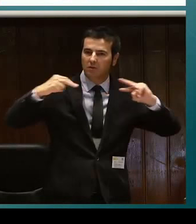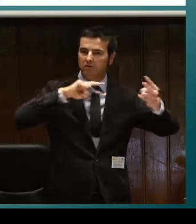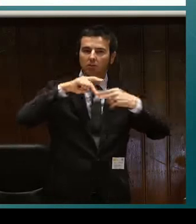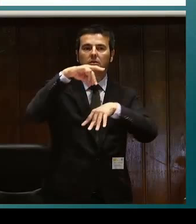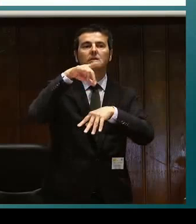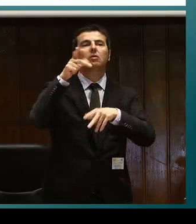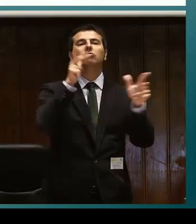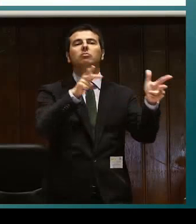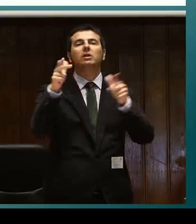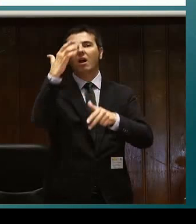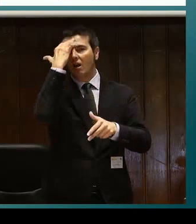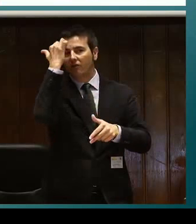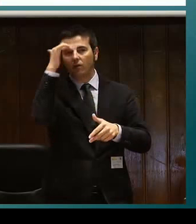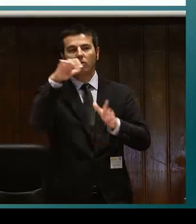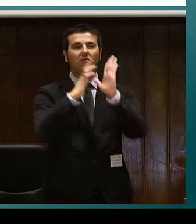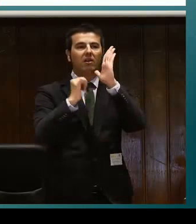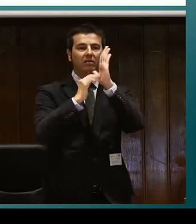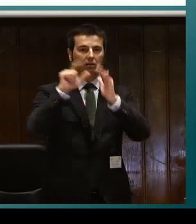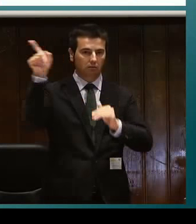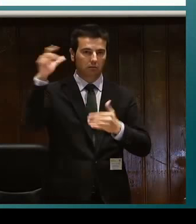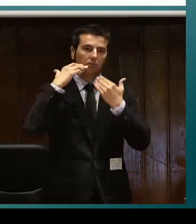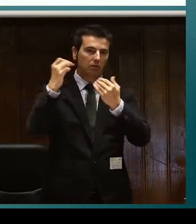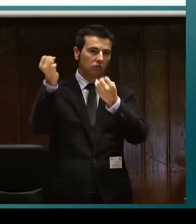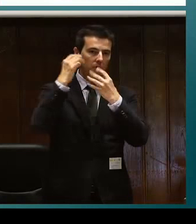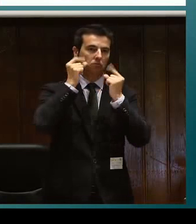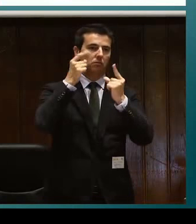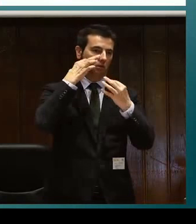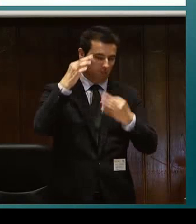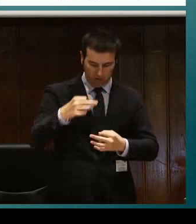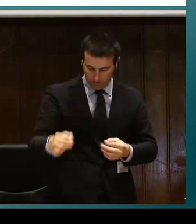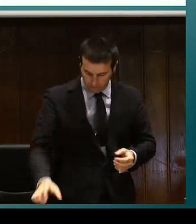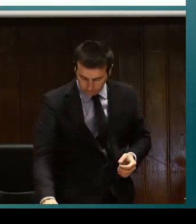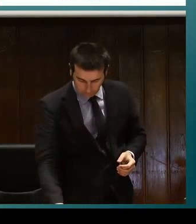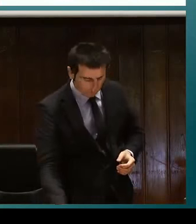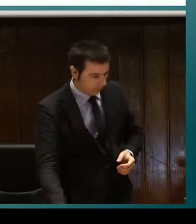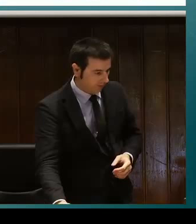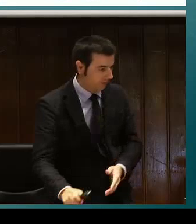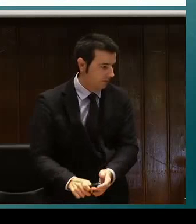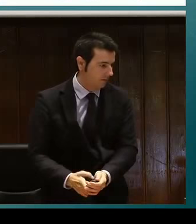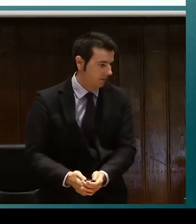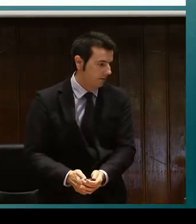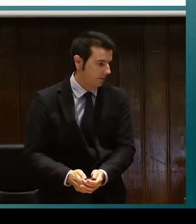que es un investigador, un médico genetista del Hospital La Fe de Valencia.